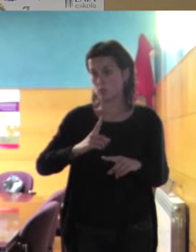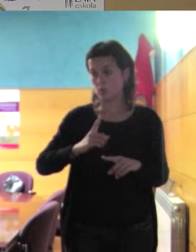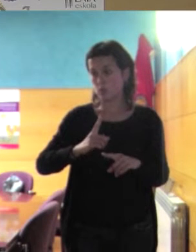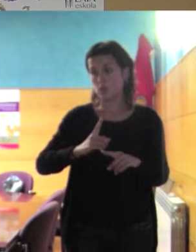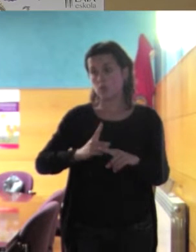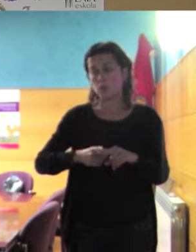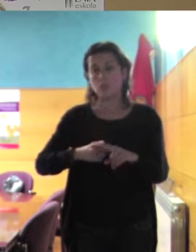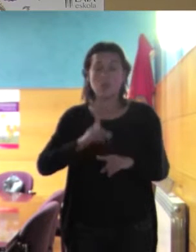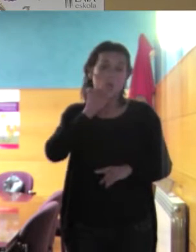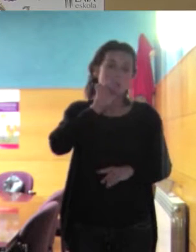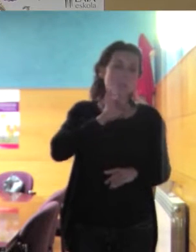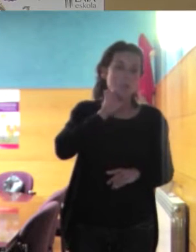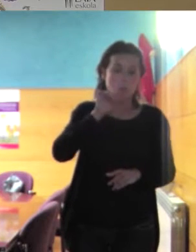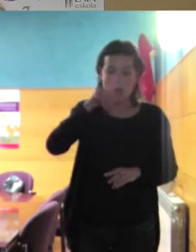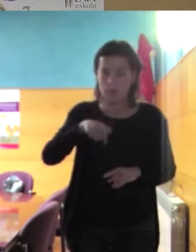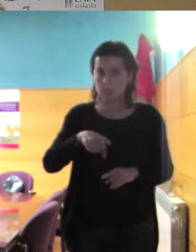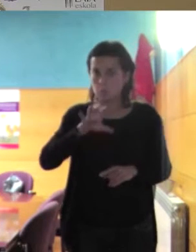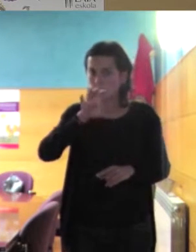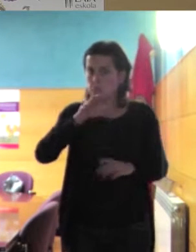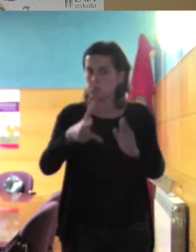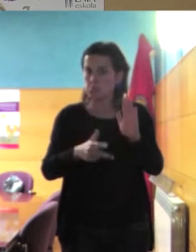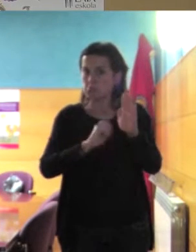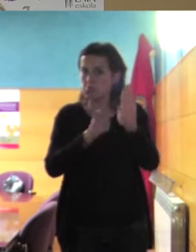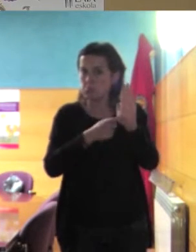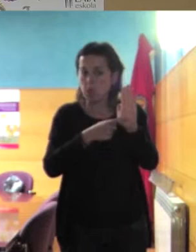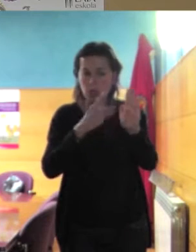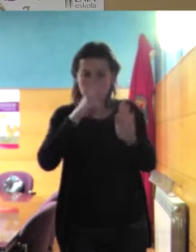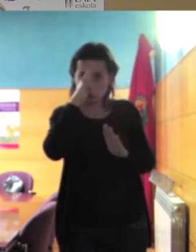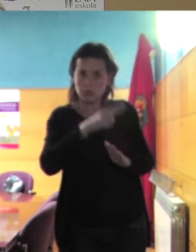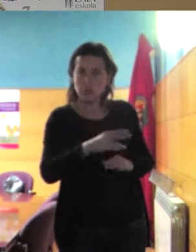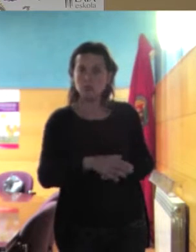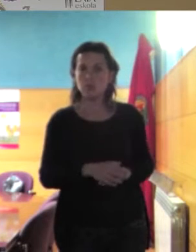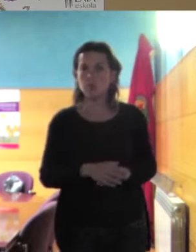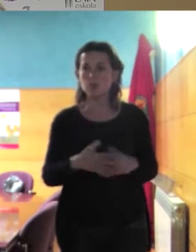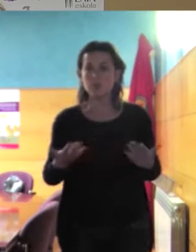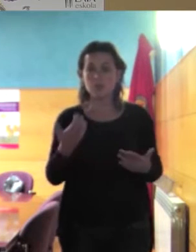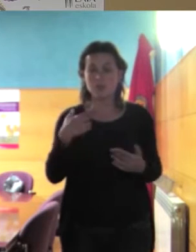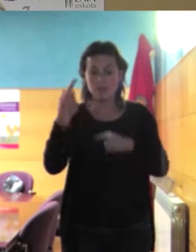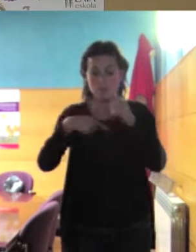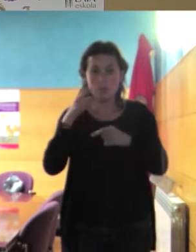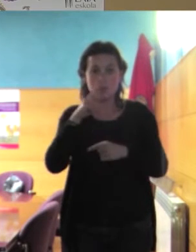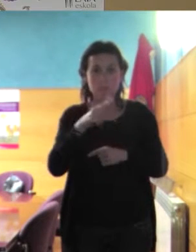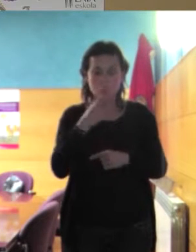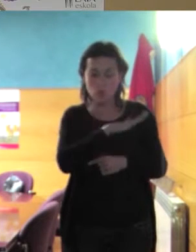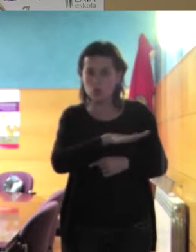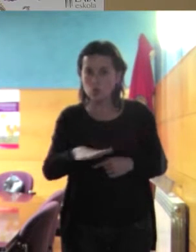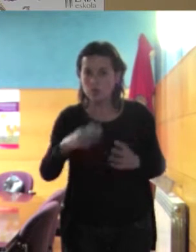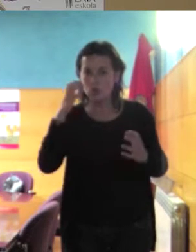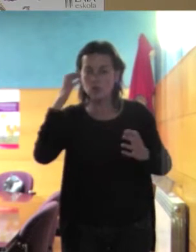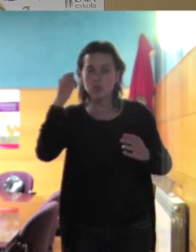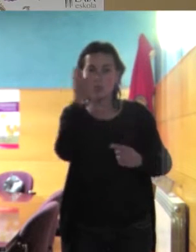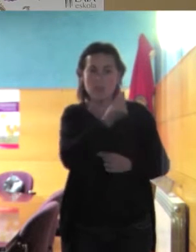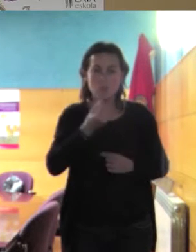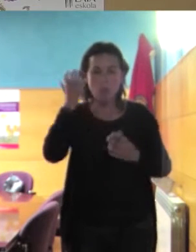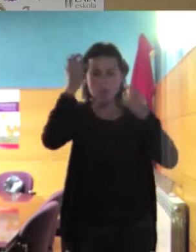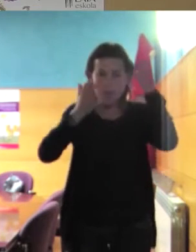nuestro país pero si nos fijamos en los productos culturales que consumen nuestras criaturas de todos los dibujos animados